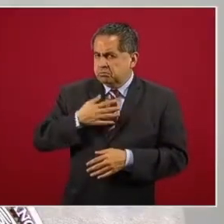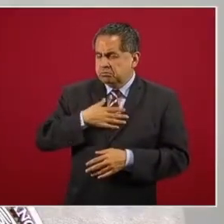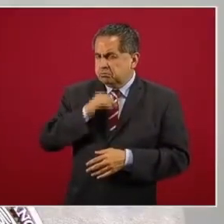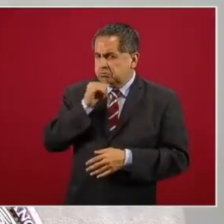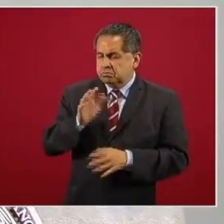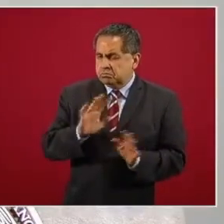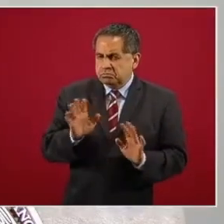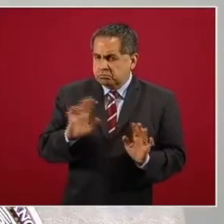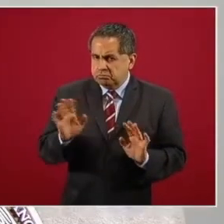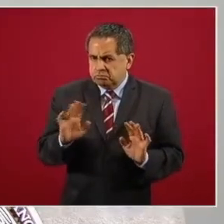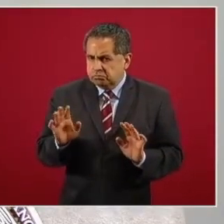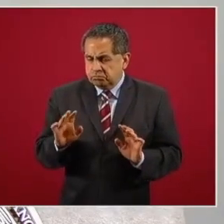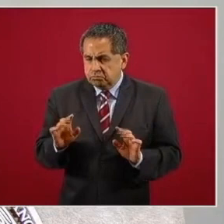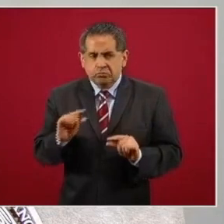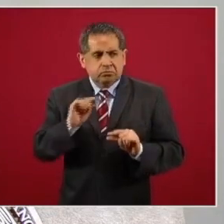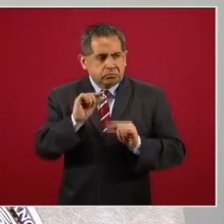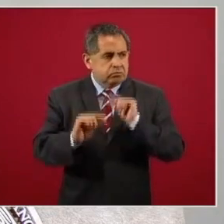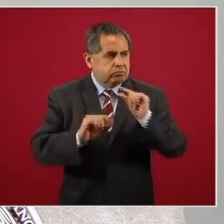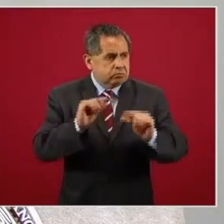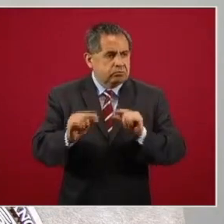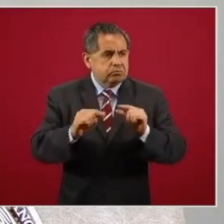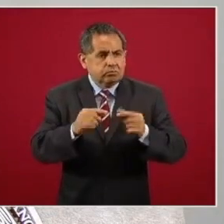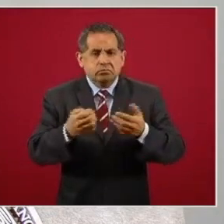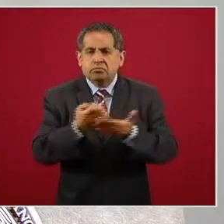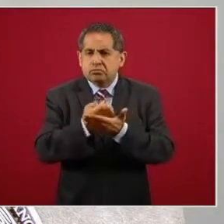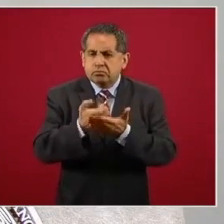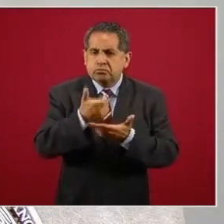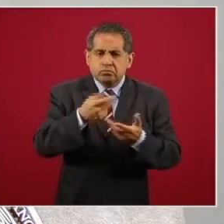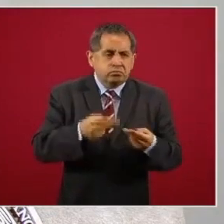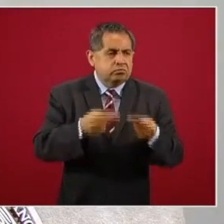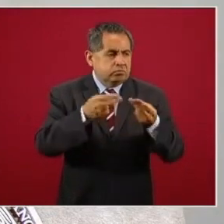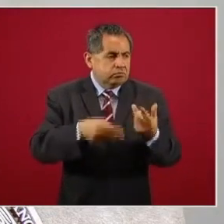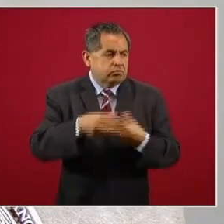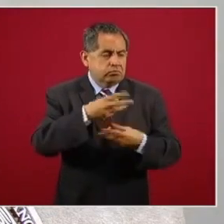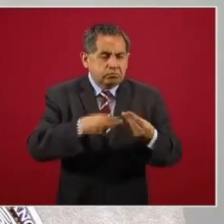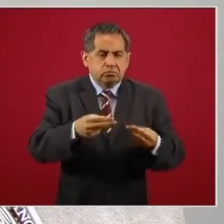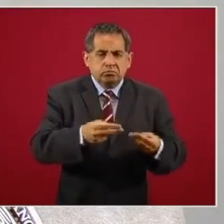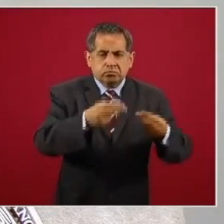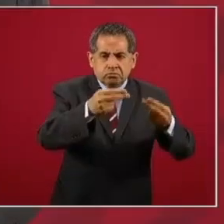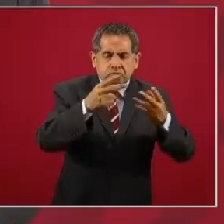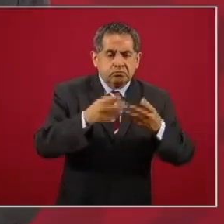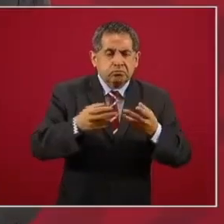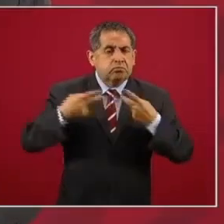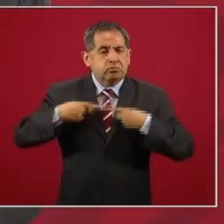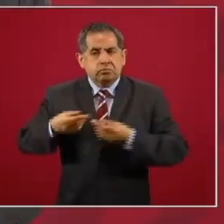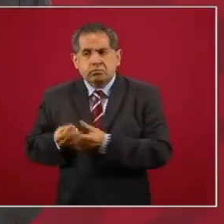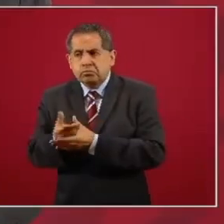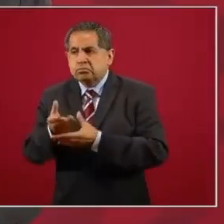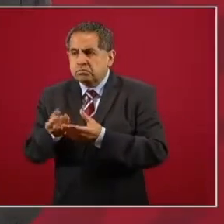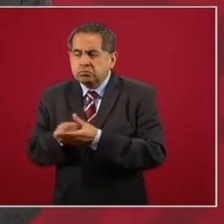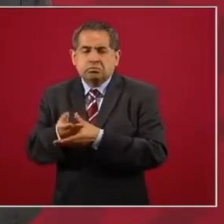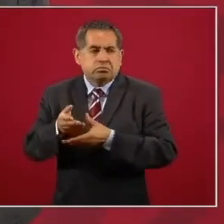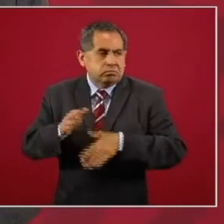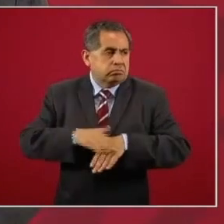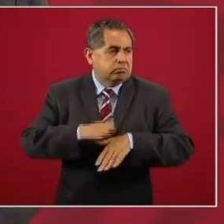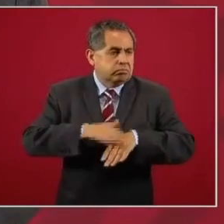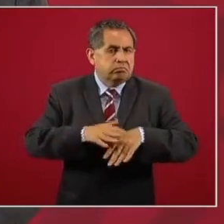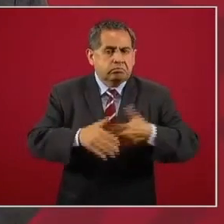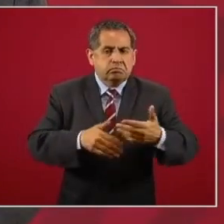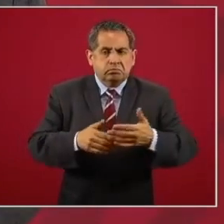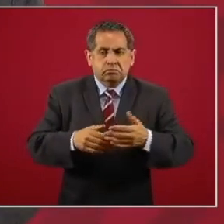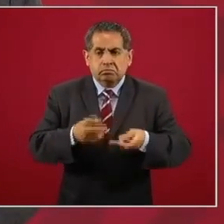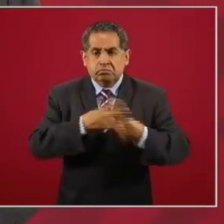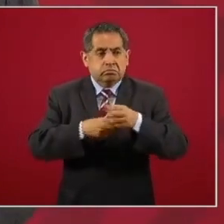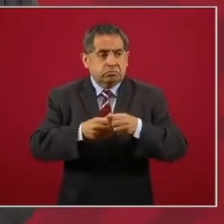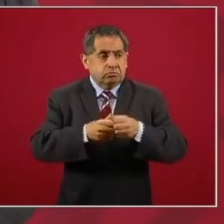se ha ido abriendo poco a poco la economía, está saliendo más la gente y no tenemos